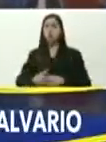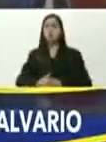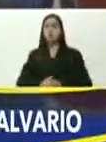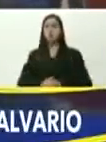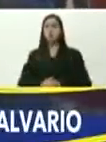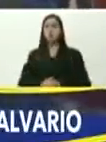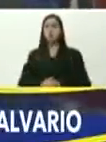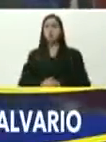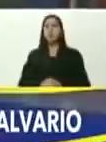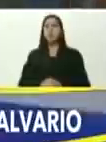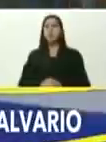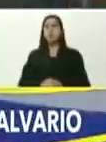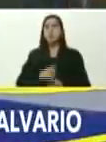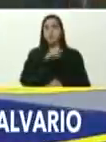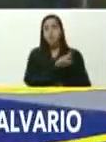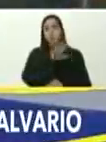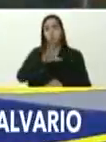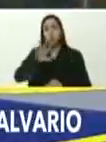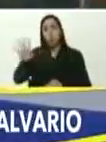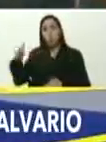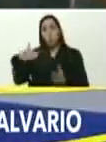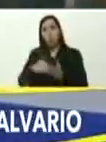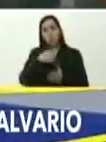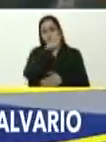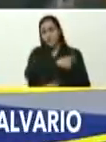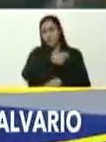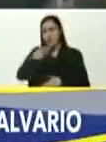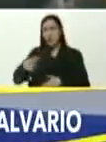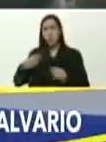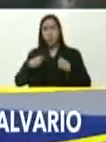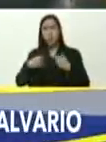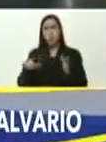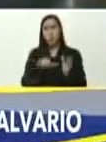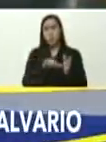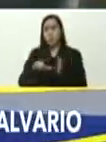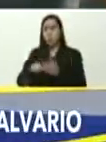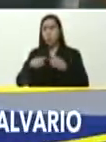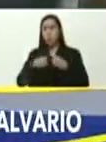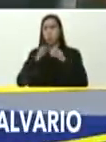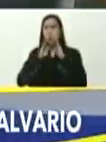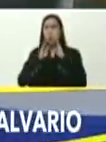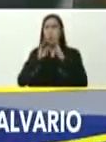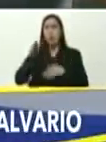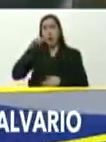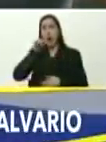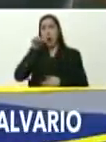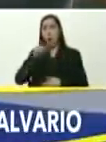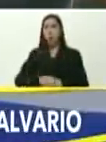Bueno, 154 mil habitantes, se van a beneficiar, adelante, mi comandante.